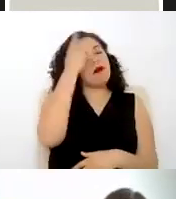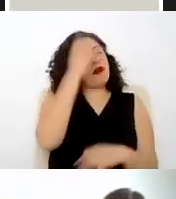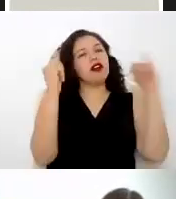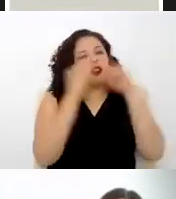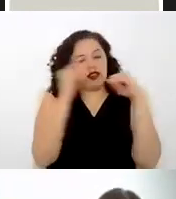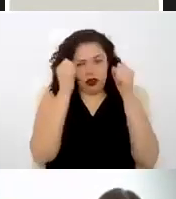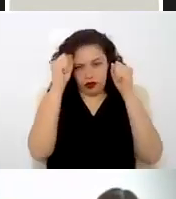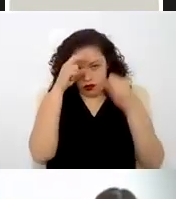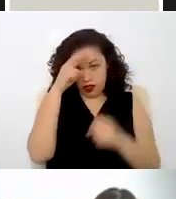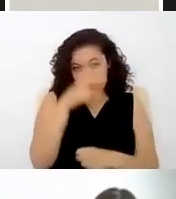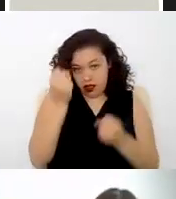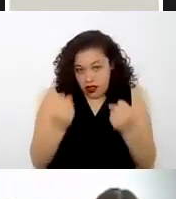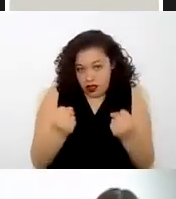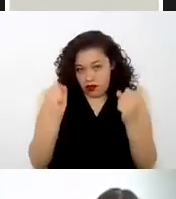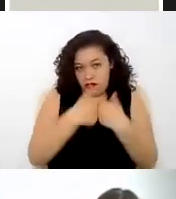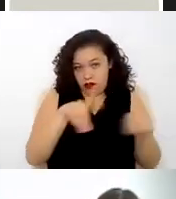del seguro social y demás